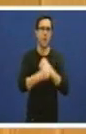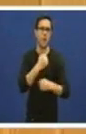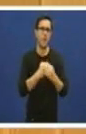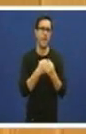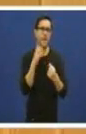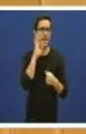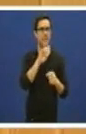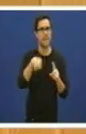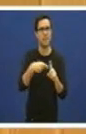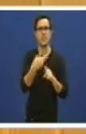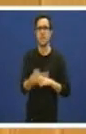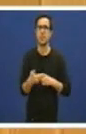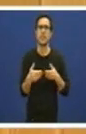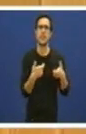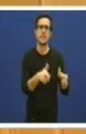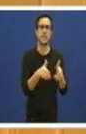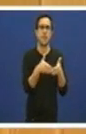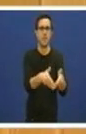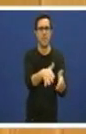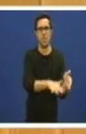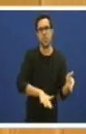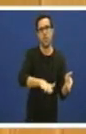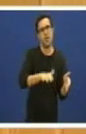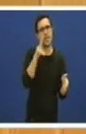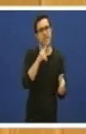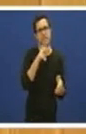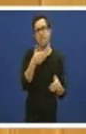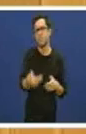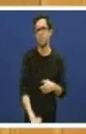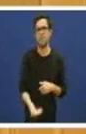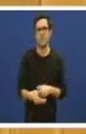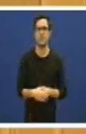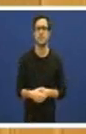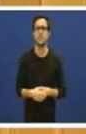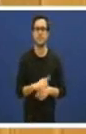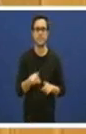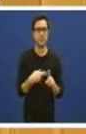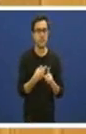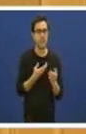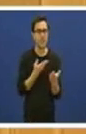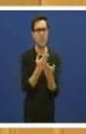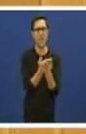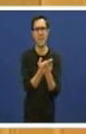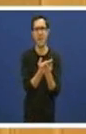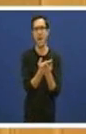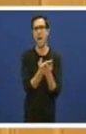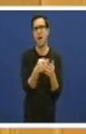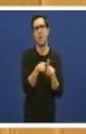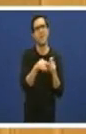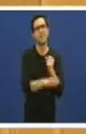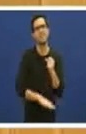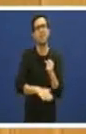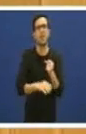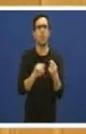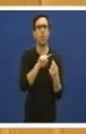zona xeográfica. E demandaban, básicamente, centraron, básicamente, en cinco